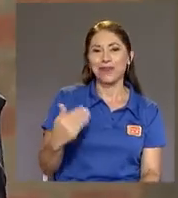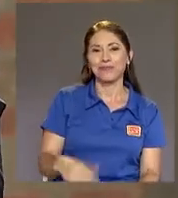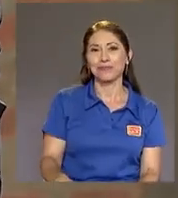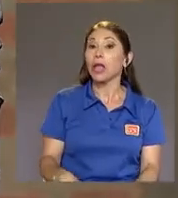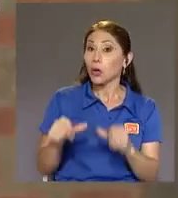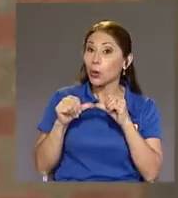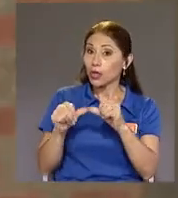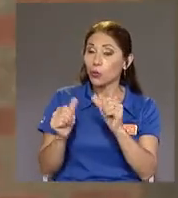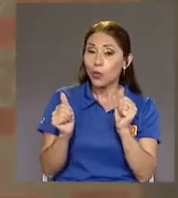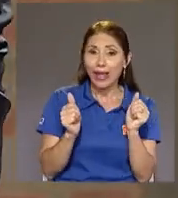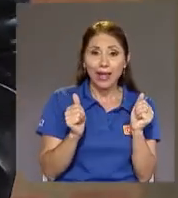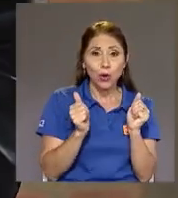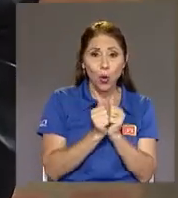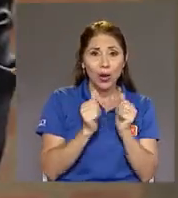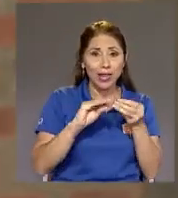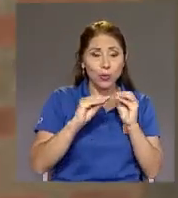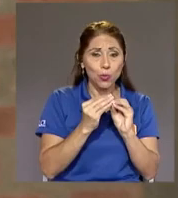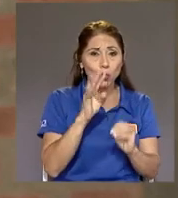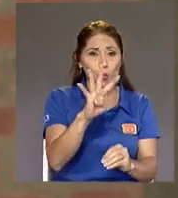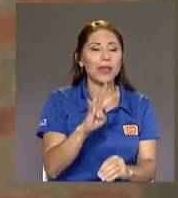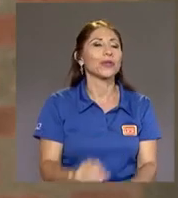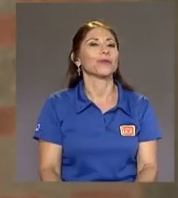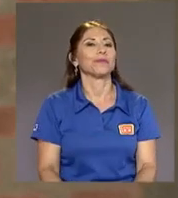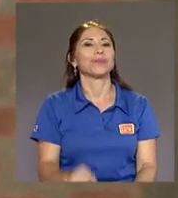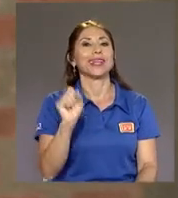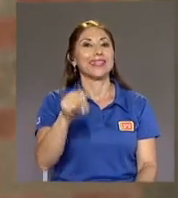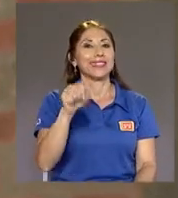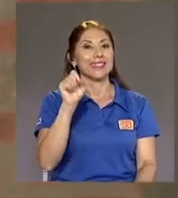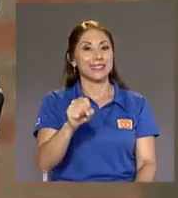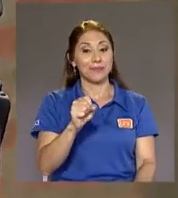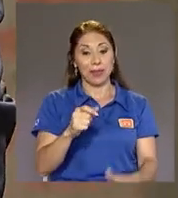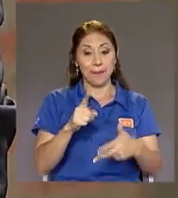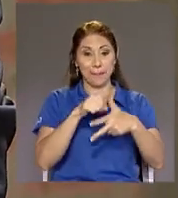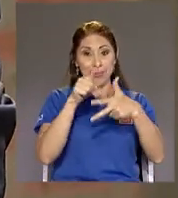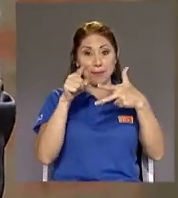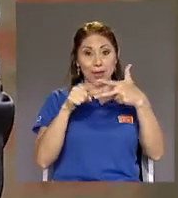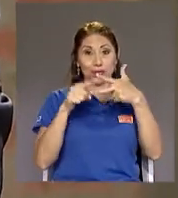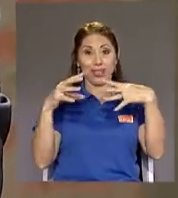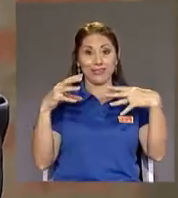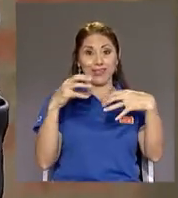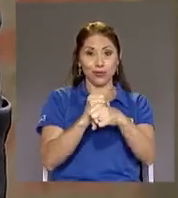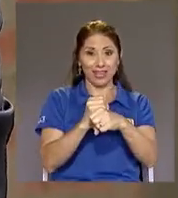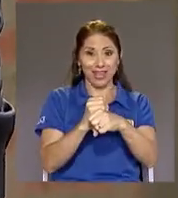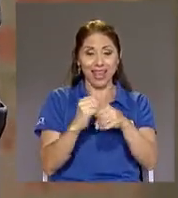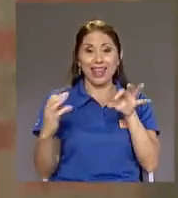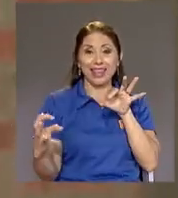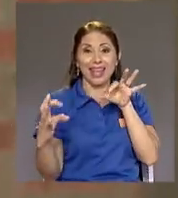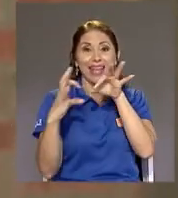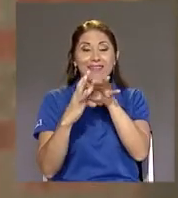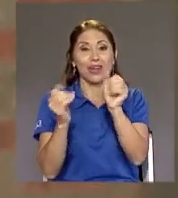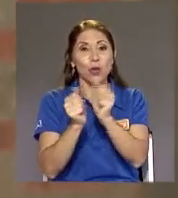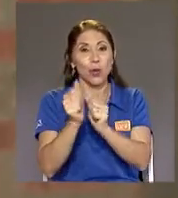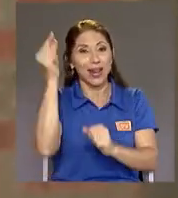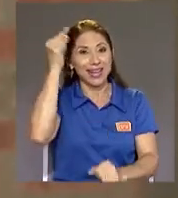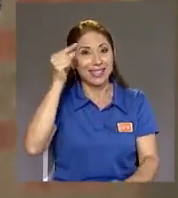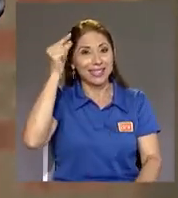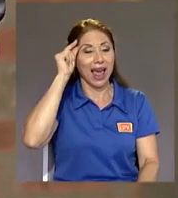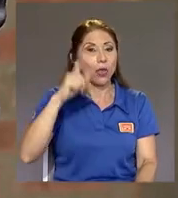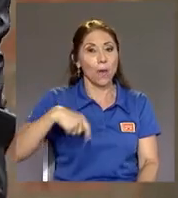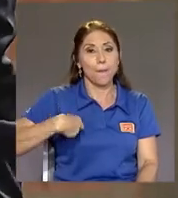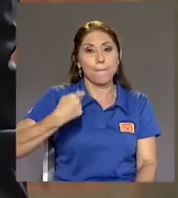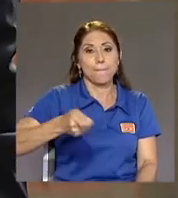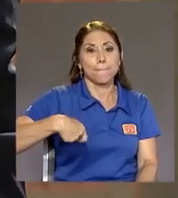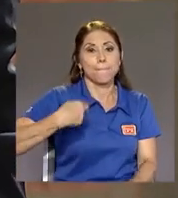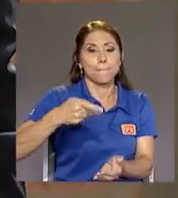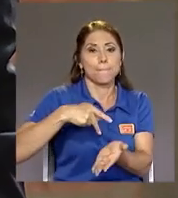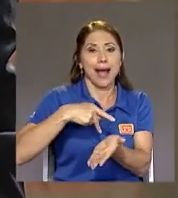el punto cuatro Claro El punto cuatro Resumiendo Los primeros tres Tienen que ver Con el Estado Pagando directamente A